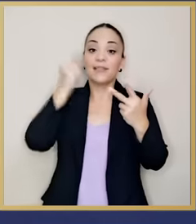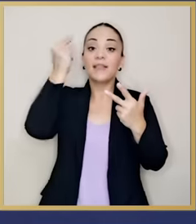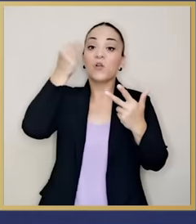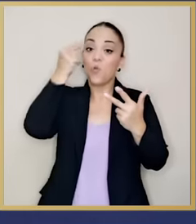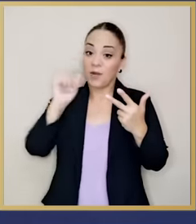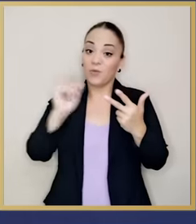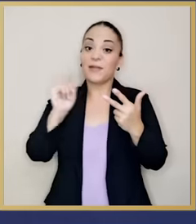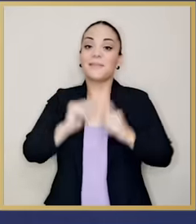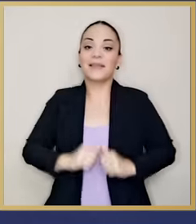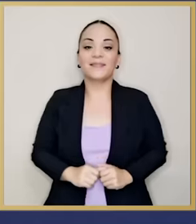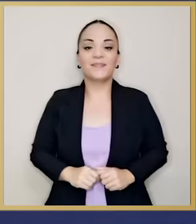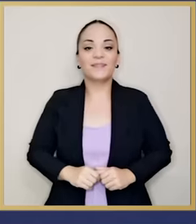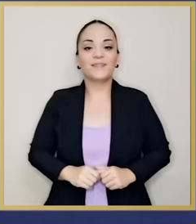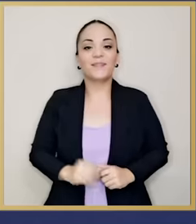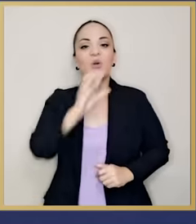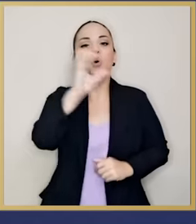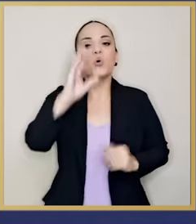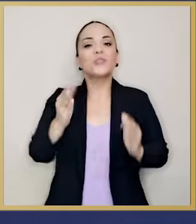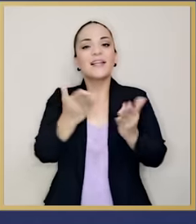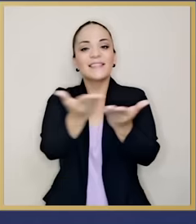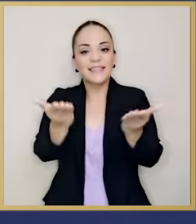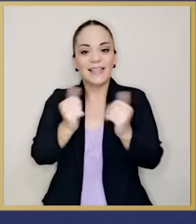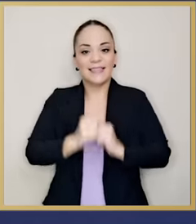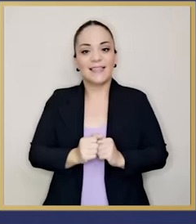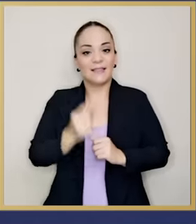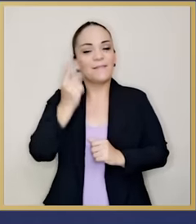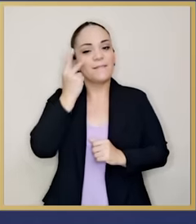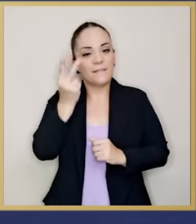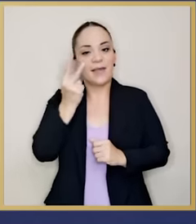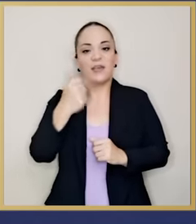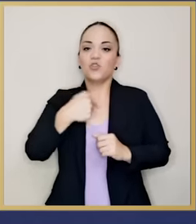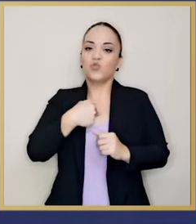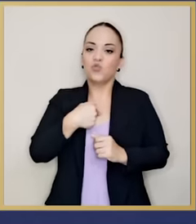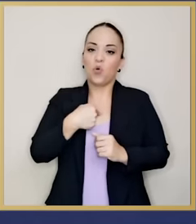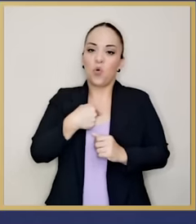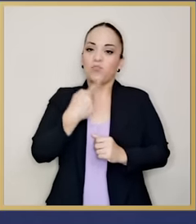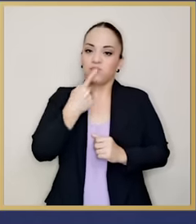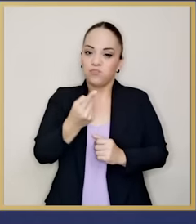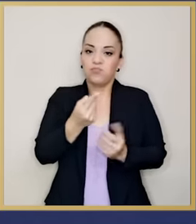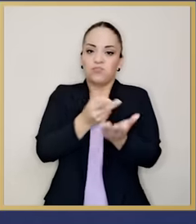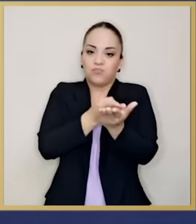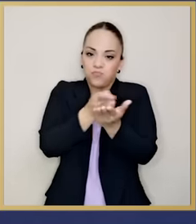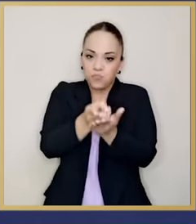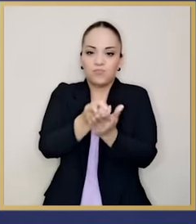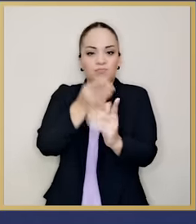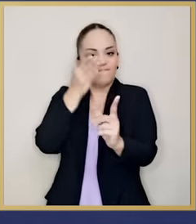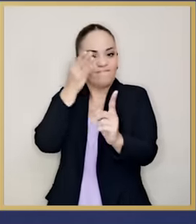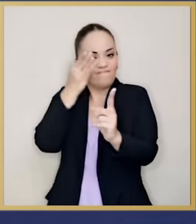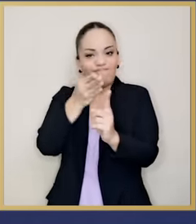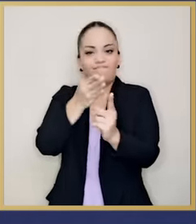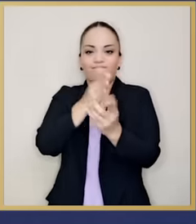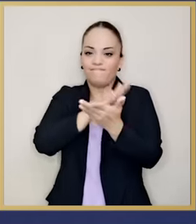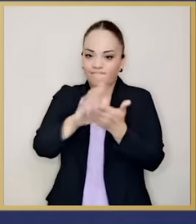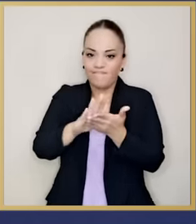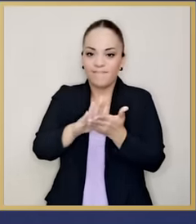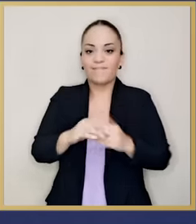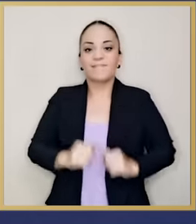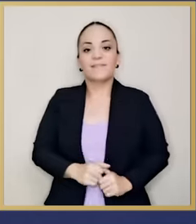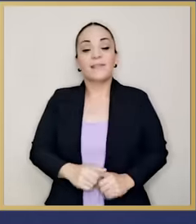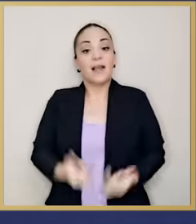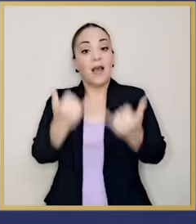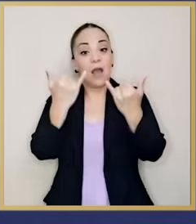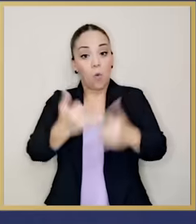obviamente el gobierno. Compartiotas, déjenme ser absolutamente claro, franco y directo.